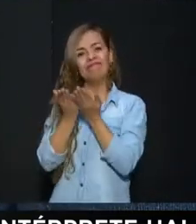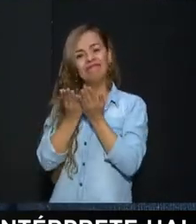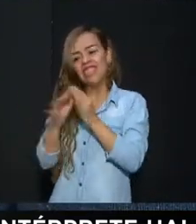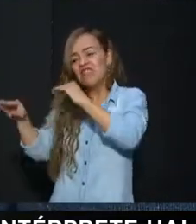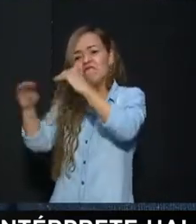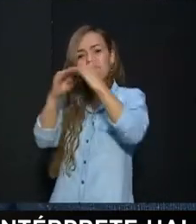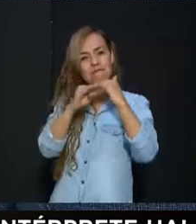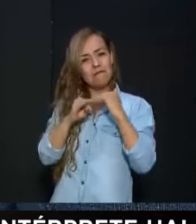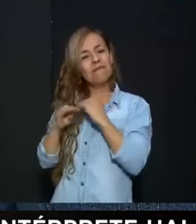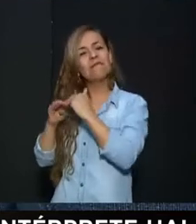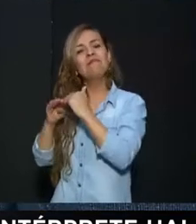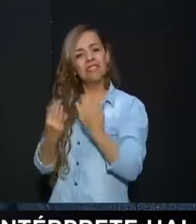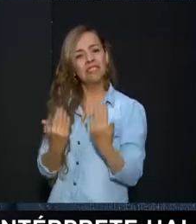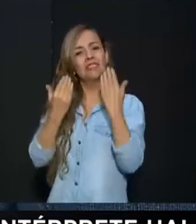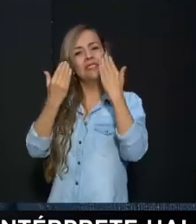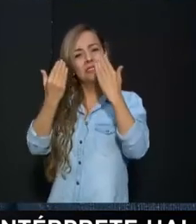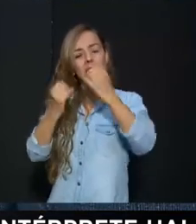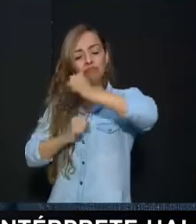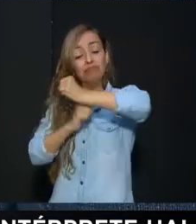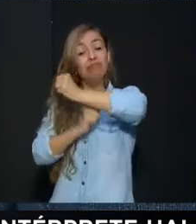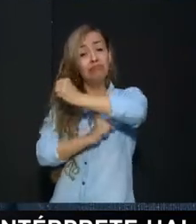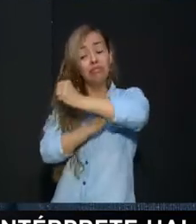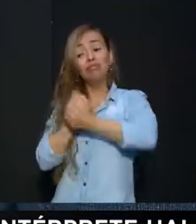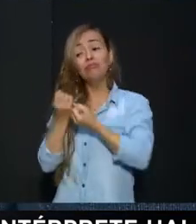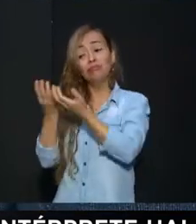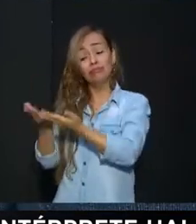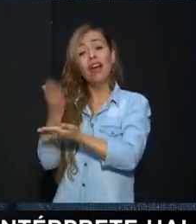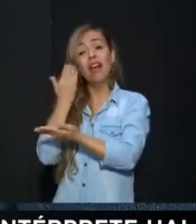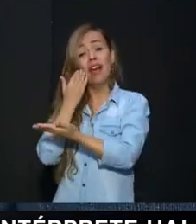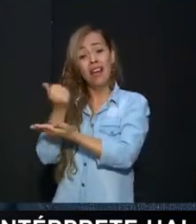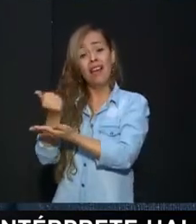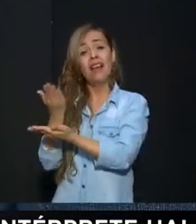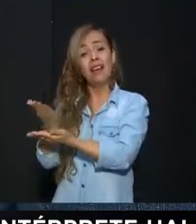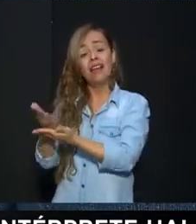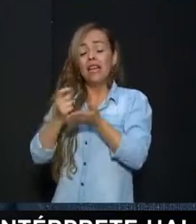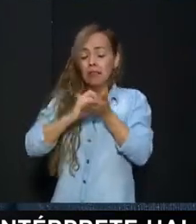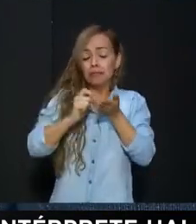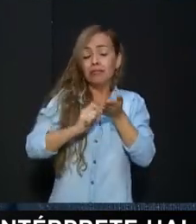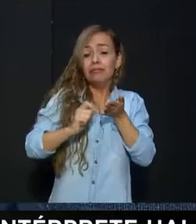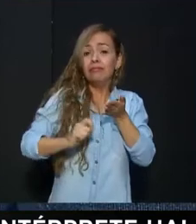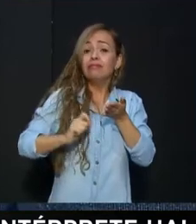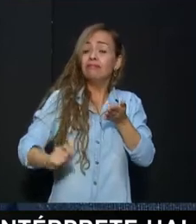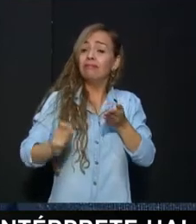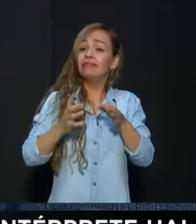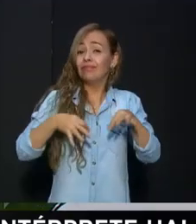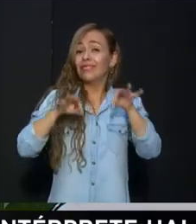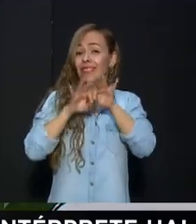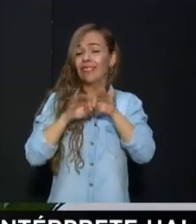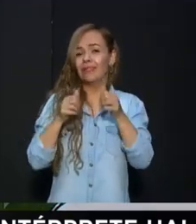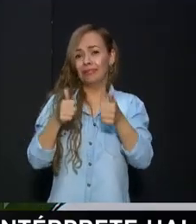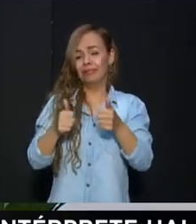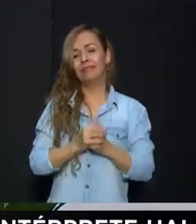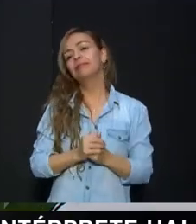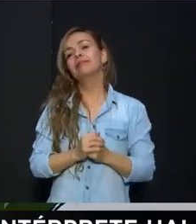Entonces eso ha fortalecido mucho El proceso de Claritza En el aprendizaje De la lectura y de la escritura Y de sus habilidades Bueno, les cuento que tenemos